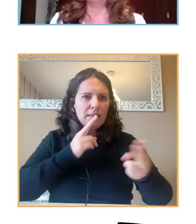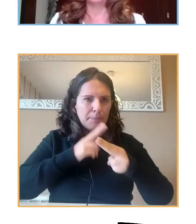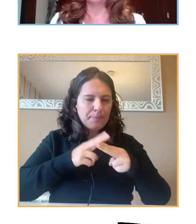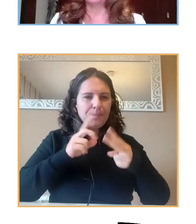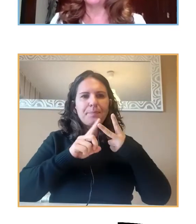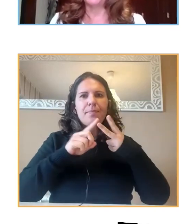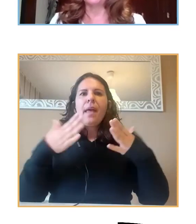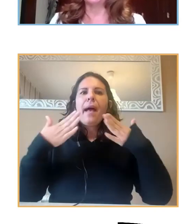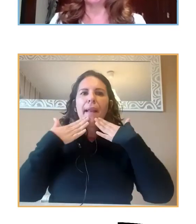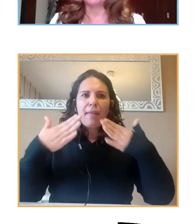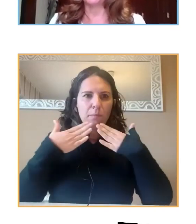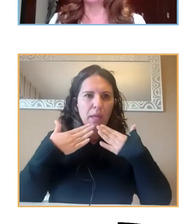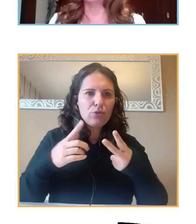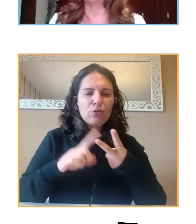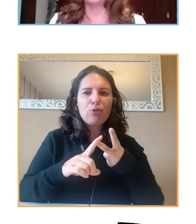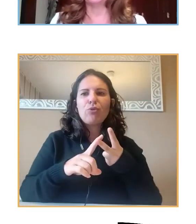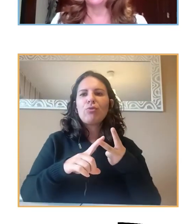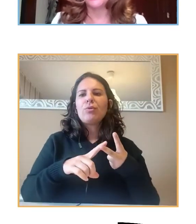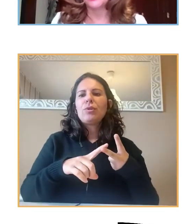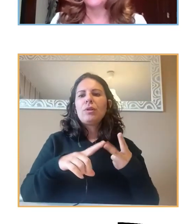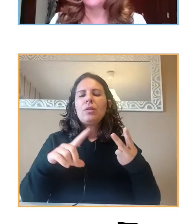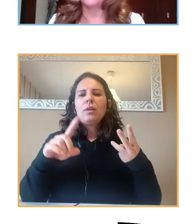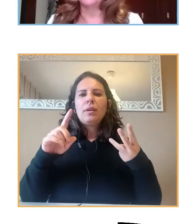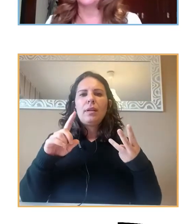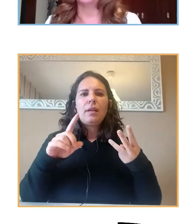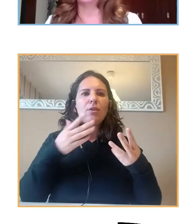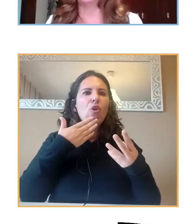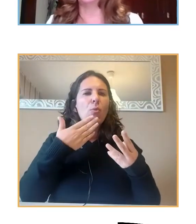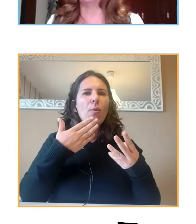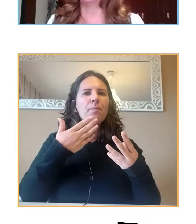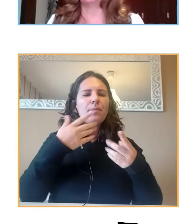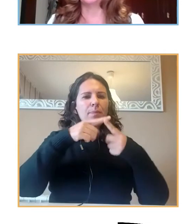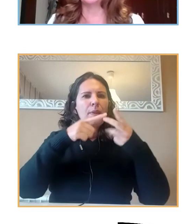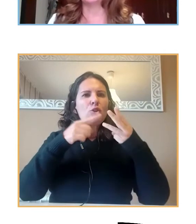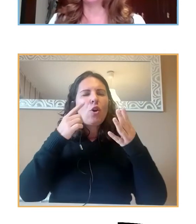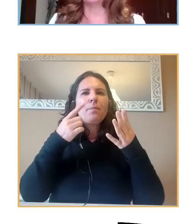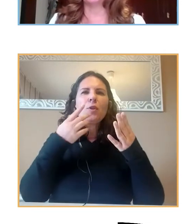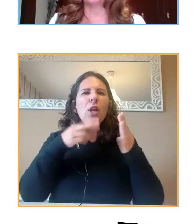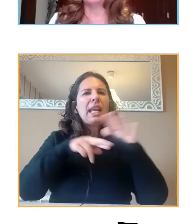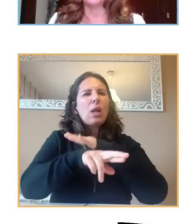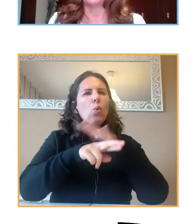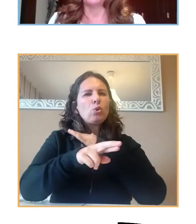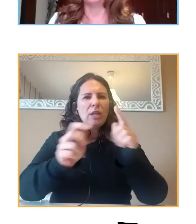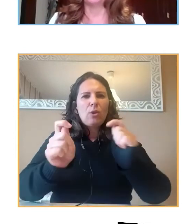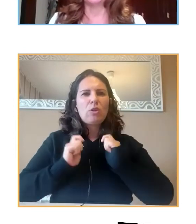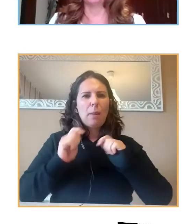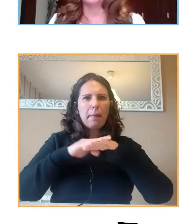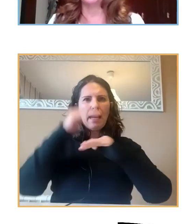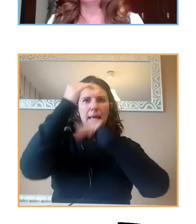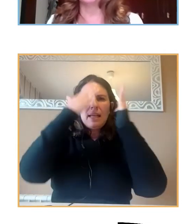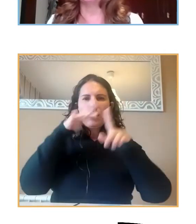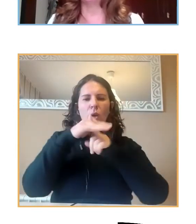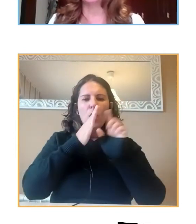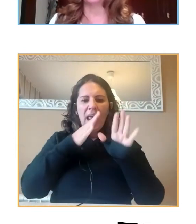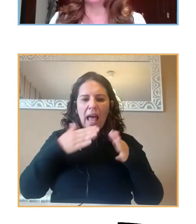todo este tipo de trabajos que nos sitúan en el aquí y en la hora de abordar la situación, abordar la